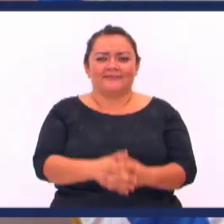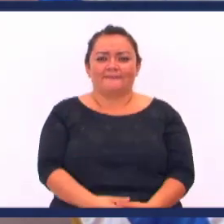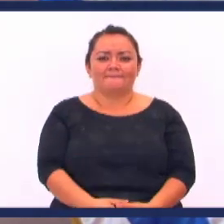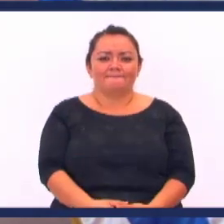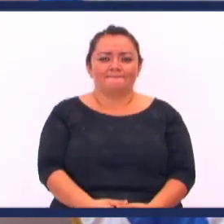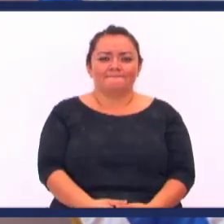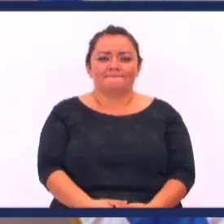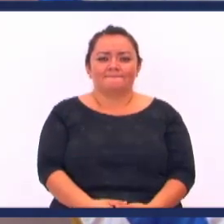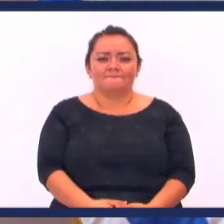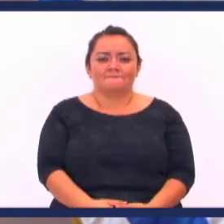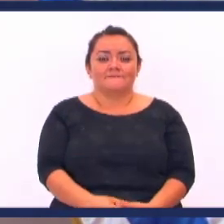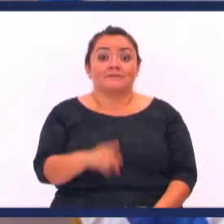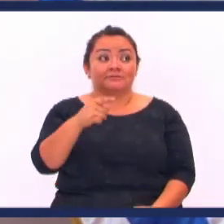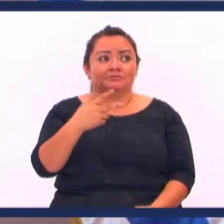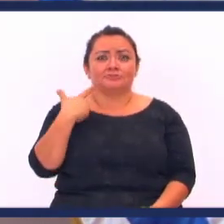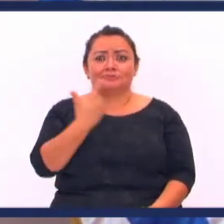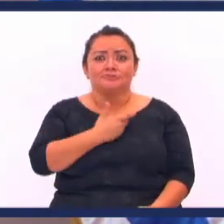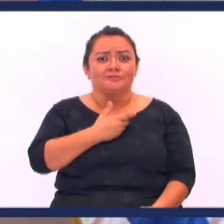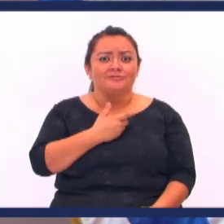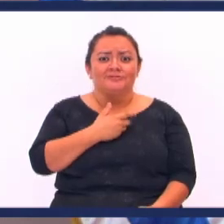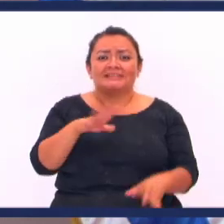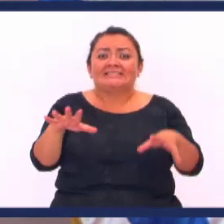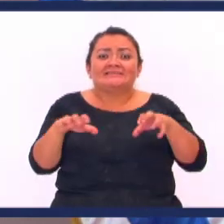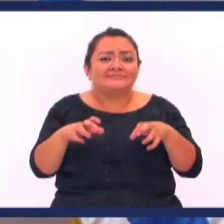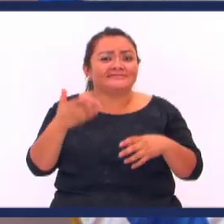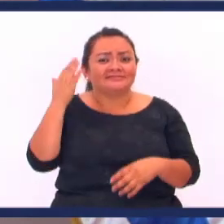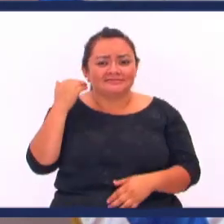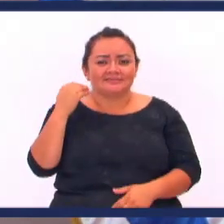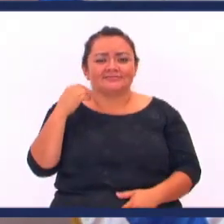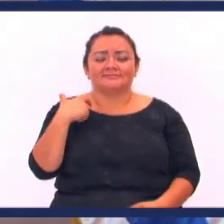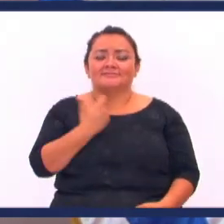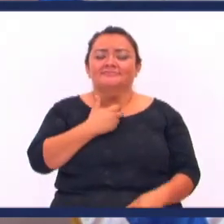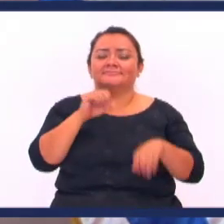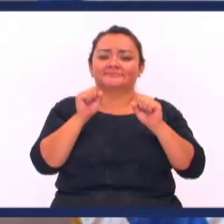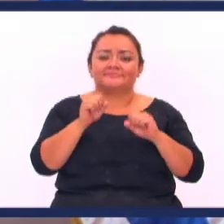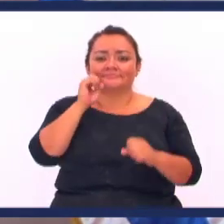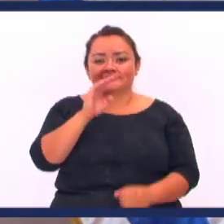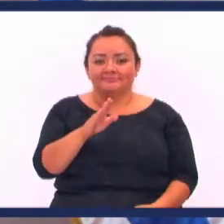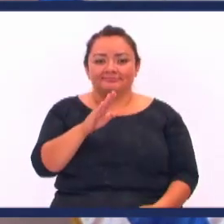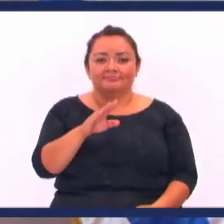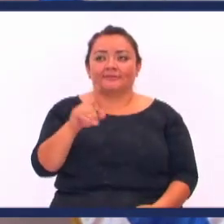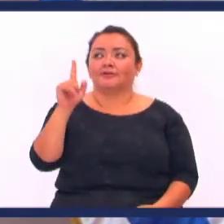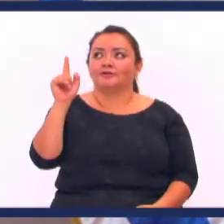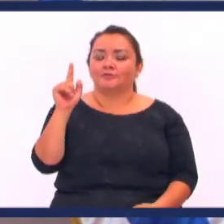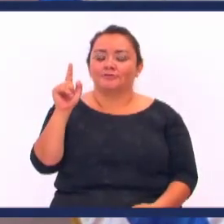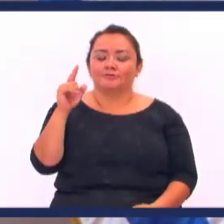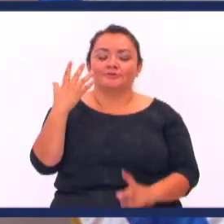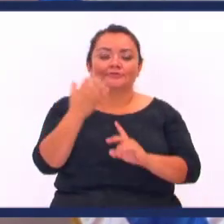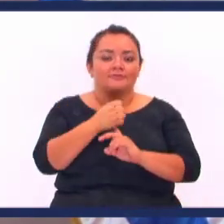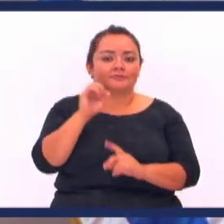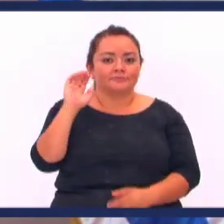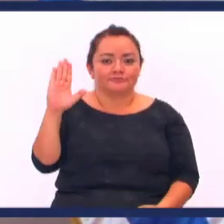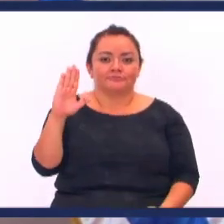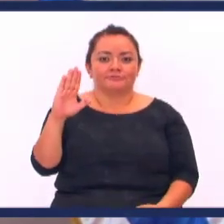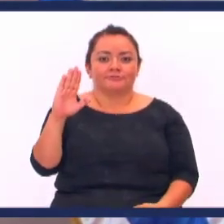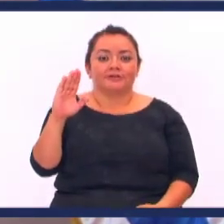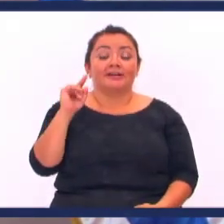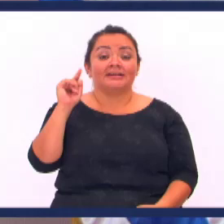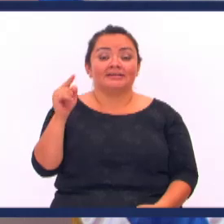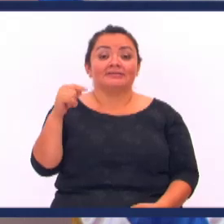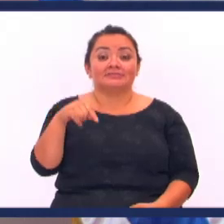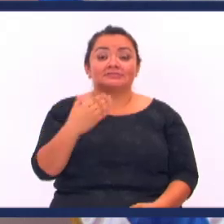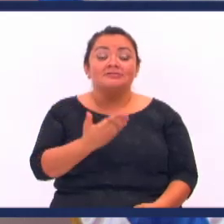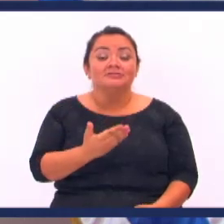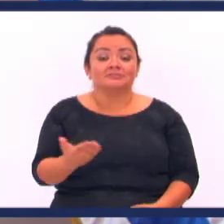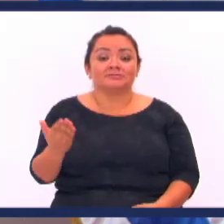Esas cosas Habían dejado atrás Porque éramos Personas egoístas Entonces podemos decir Que lo que Dios Pretende con la tribulación Es que